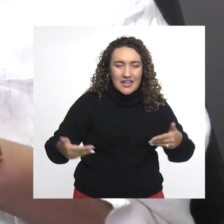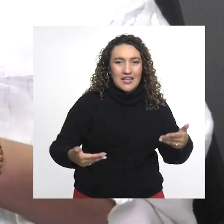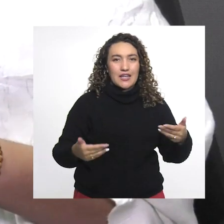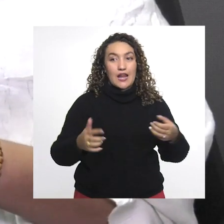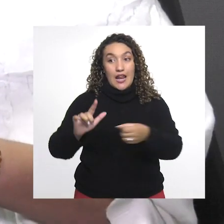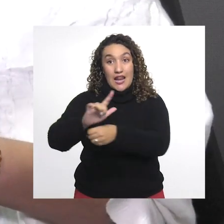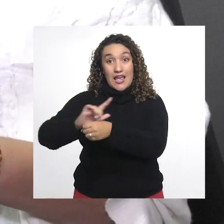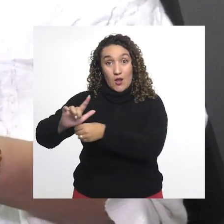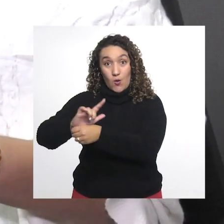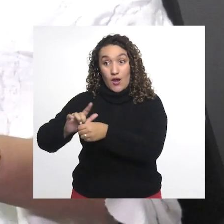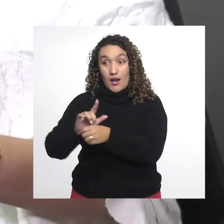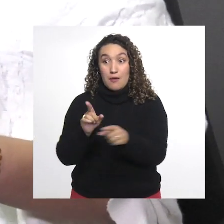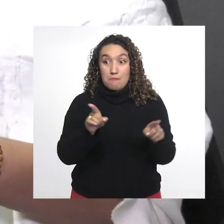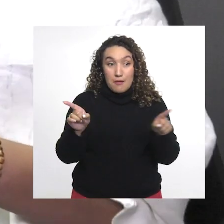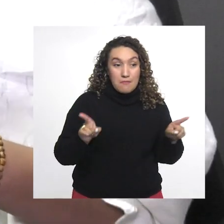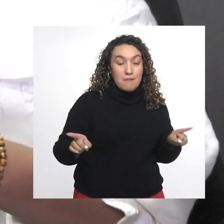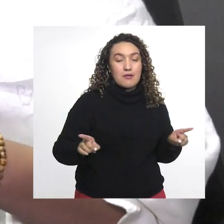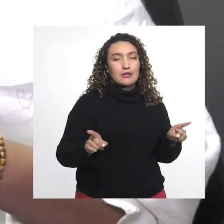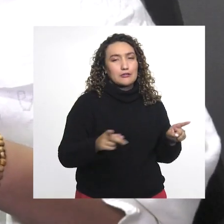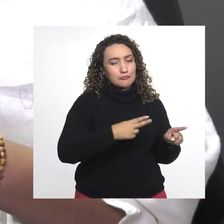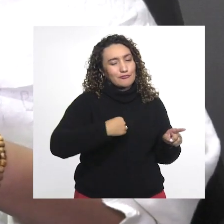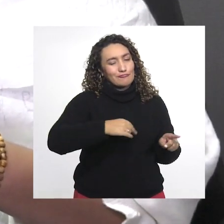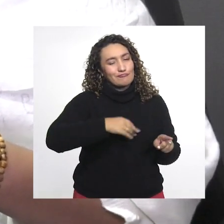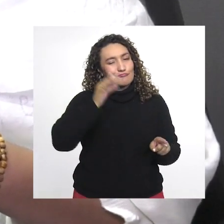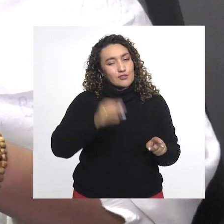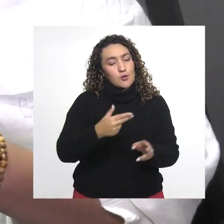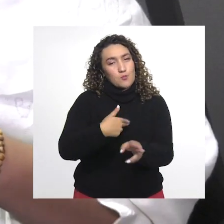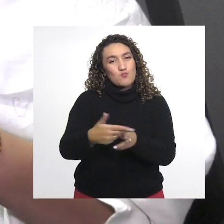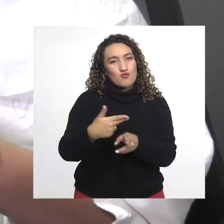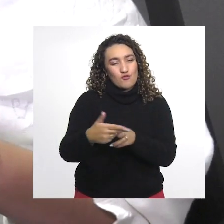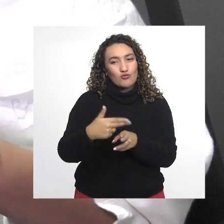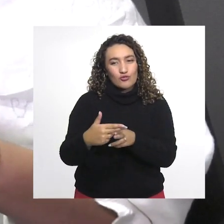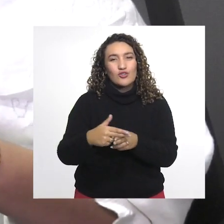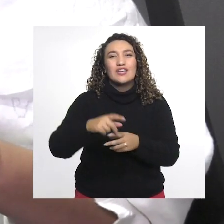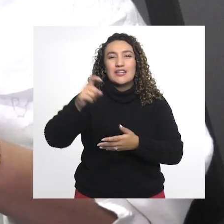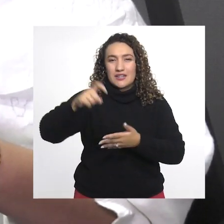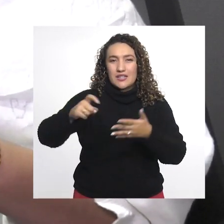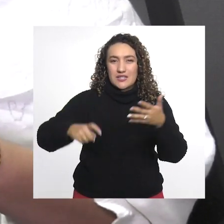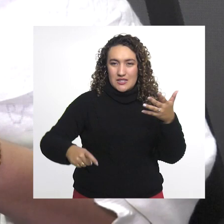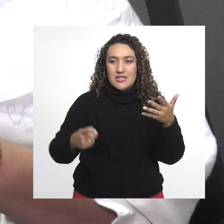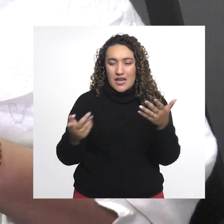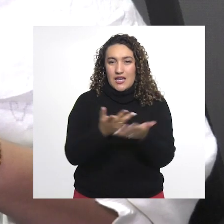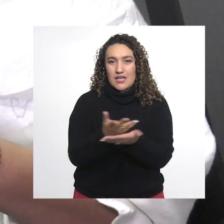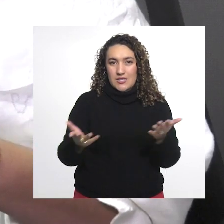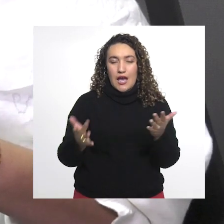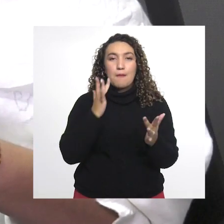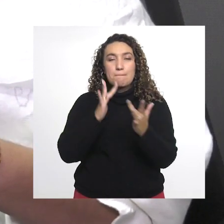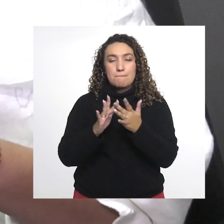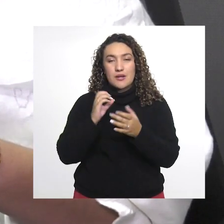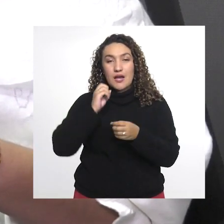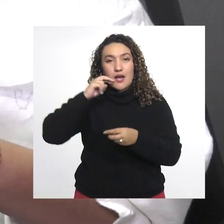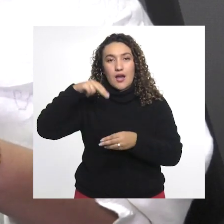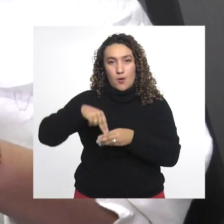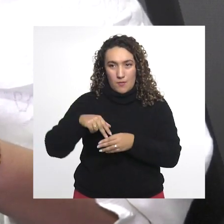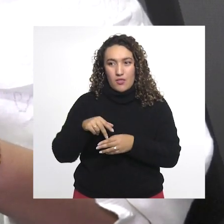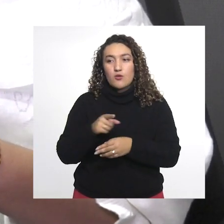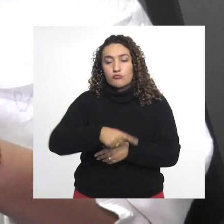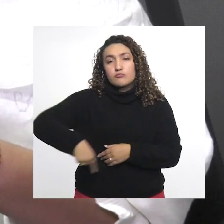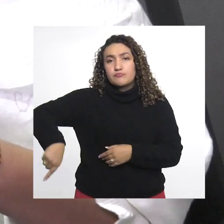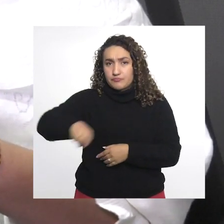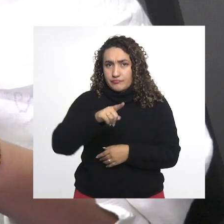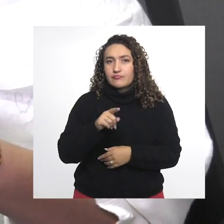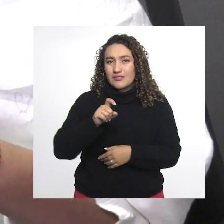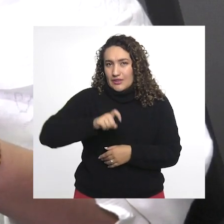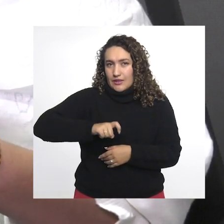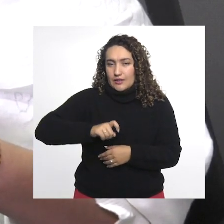de toda la articulación de las demandas locales que nos está exigiendo el mundo, pues daremos respuesta